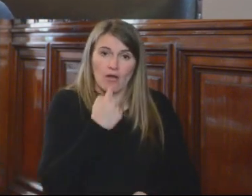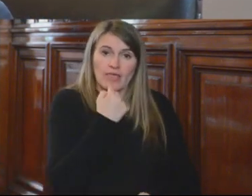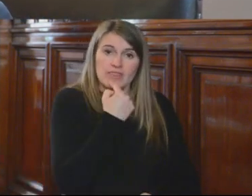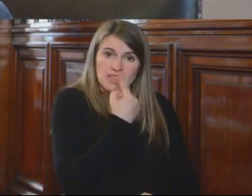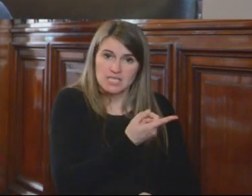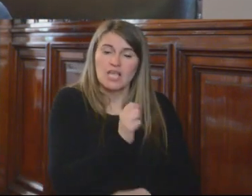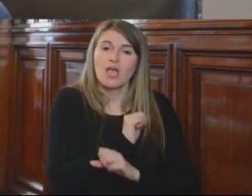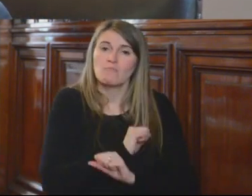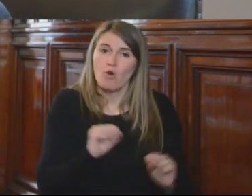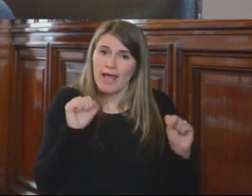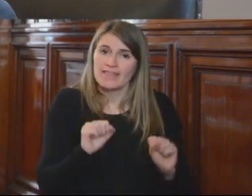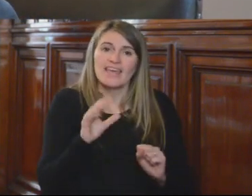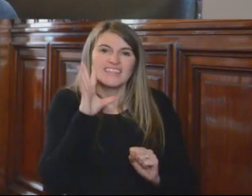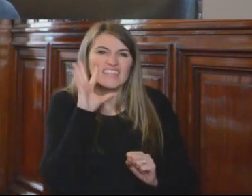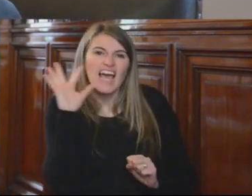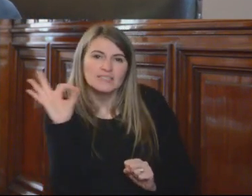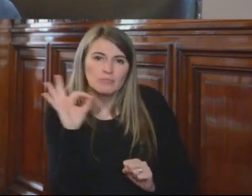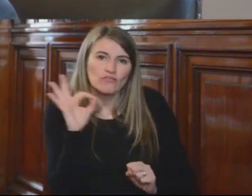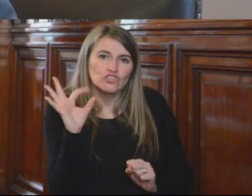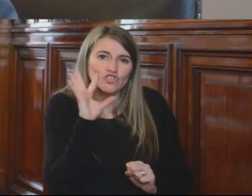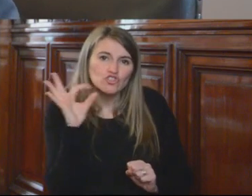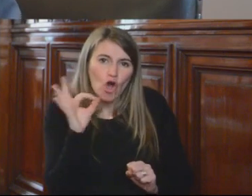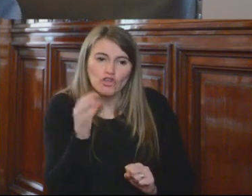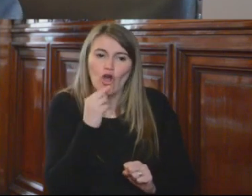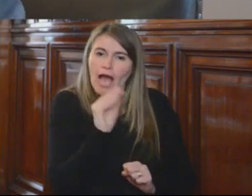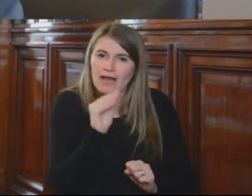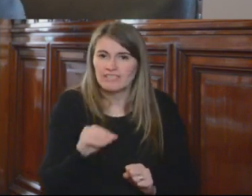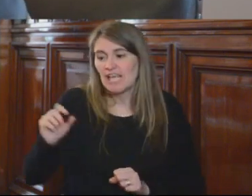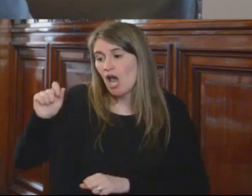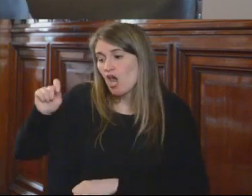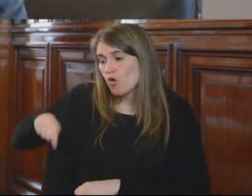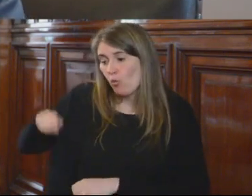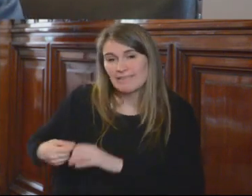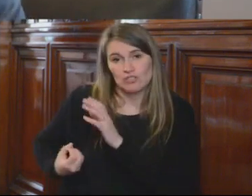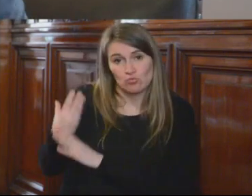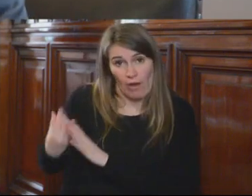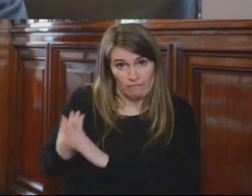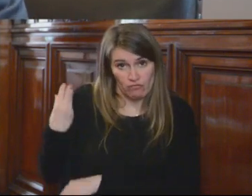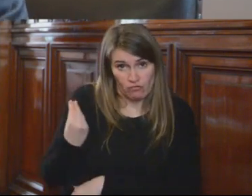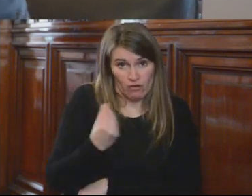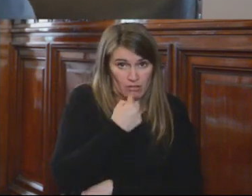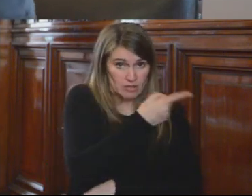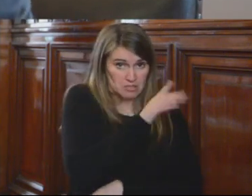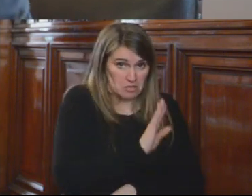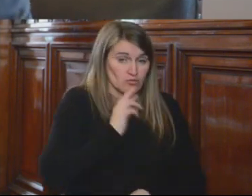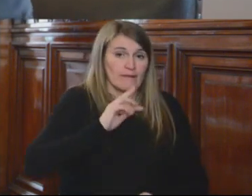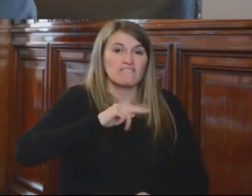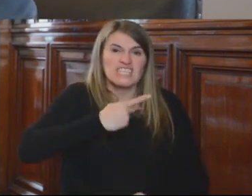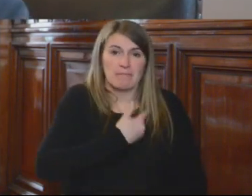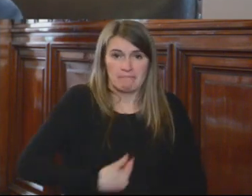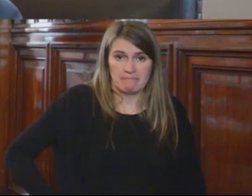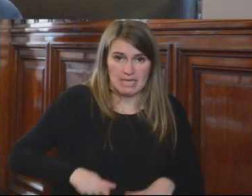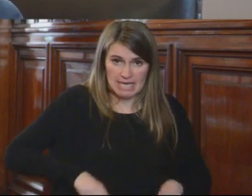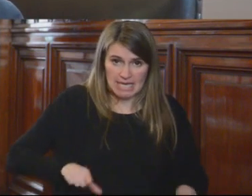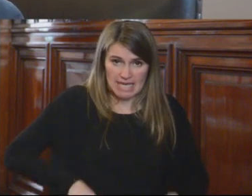estuviesen en transitoriedad hasta que nuevos jueces se designaran, ¿verdad?, nos leía la viceministra, que mucho apreciamos